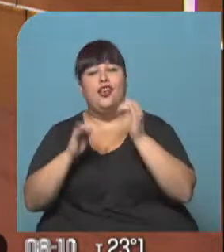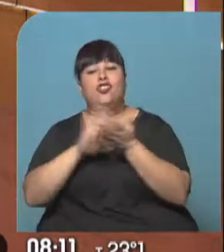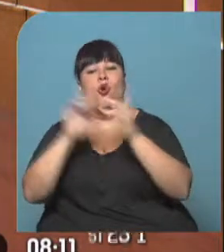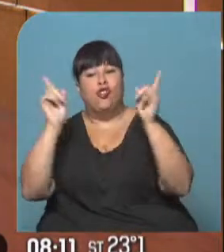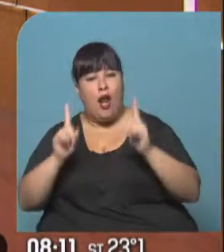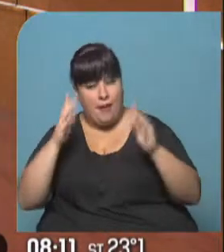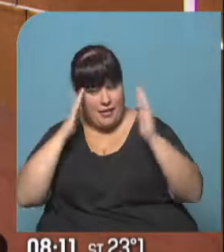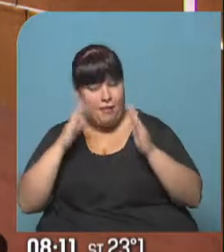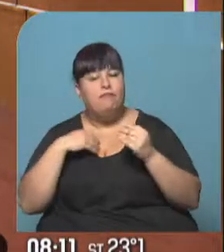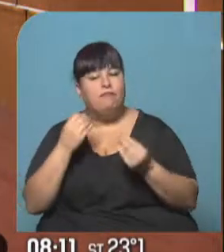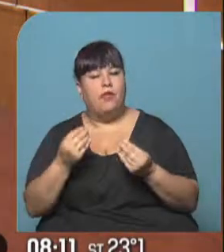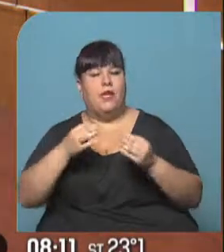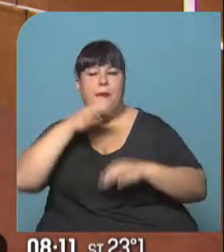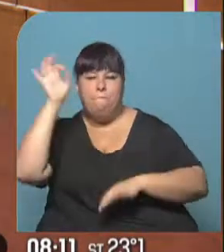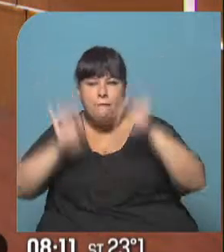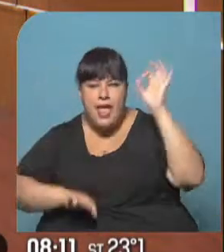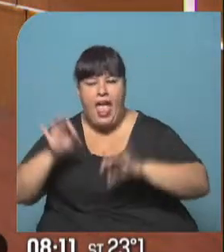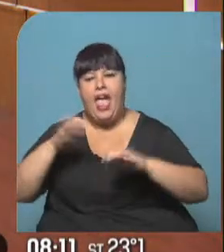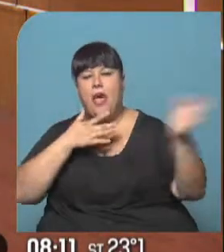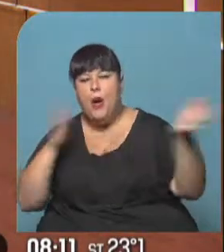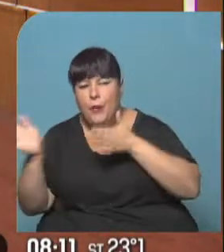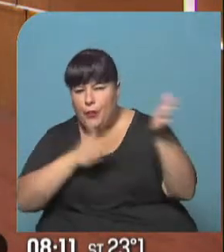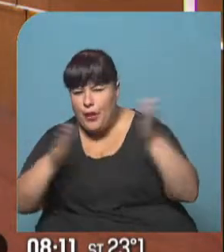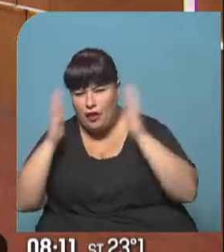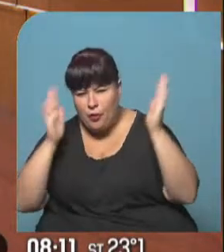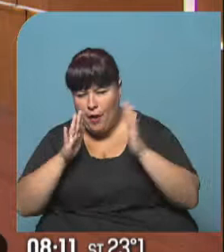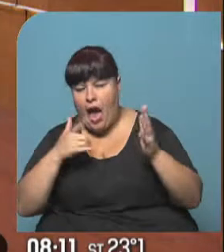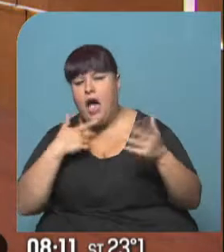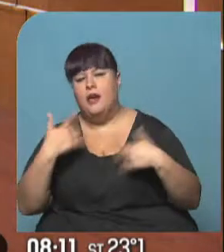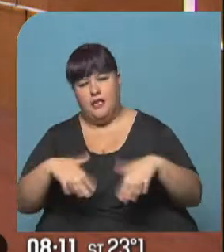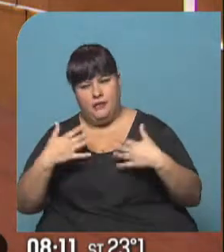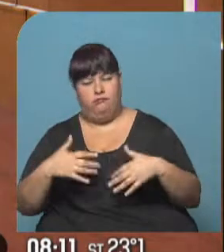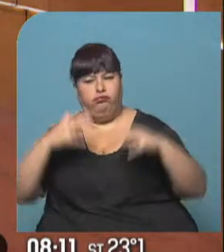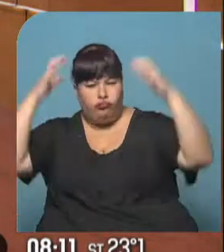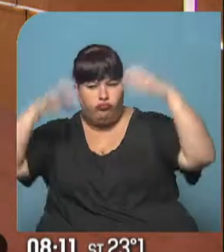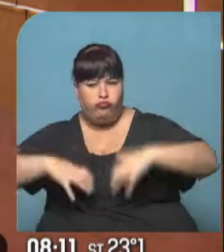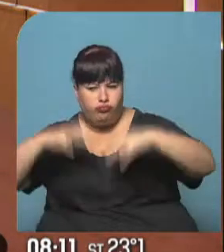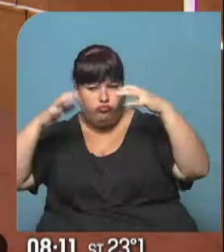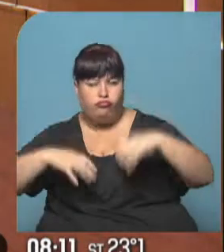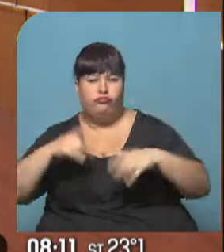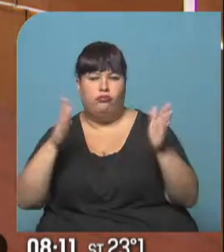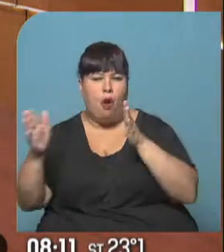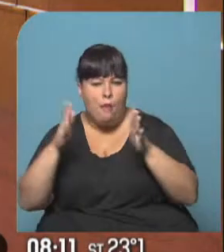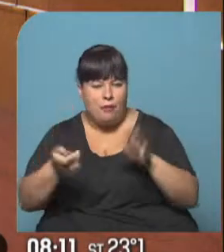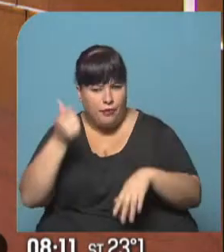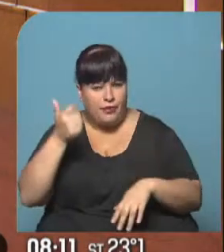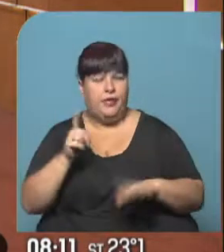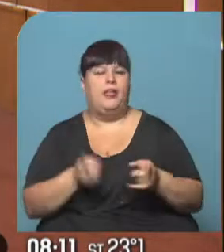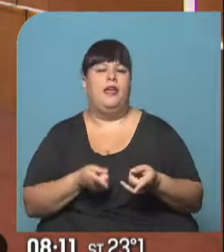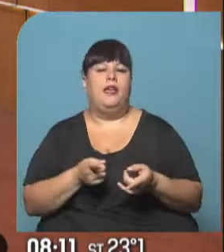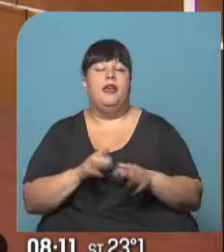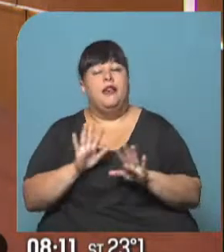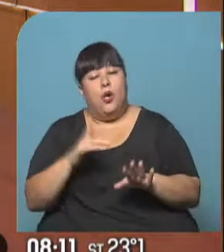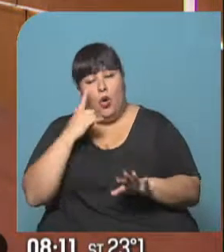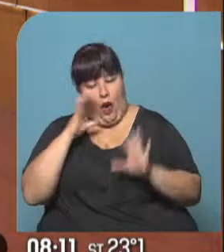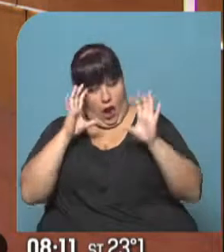tormentas fuertes, hablamos de caída de granizo, ráfagas fuertes de viento, abundantes precipitaciones en periodos muy cortos, así